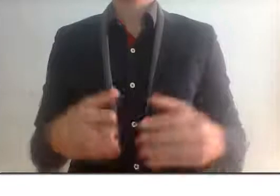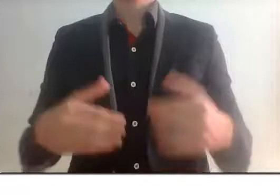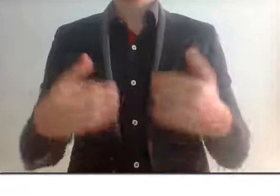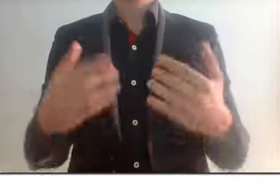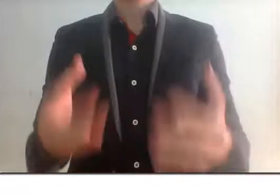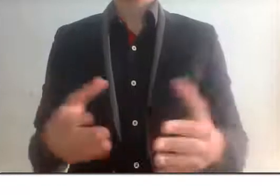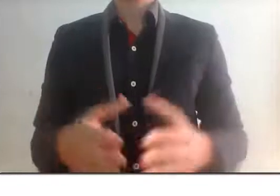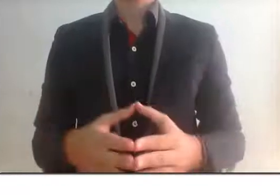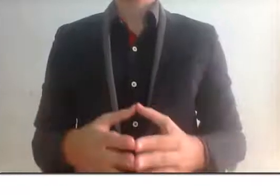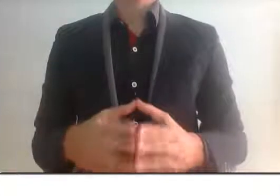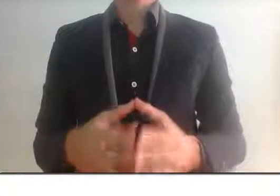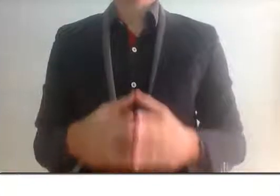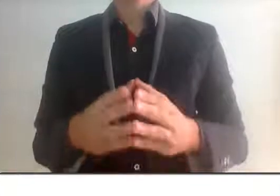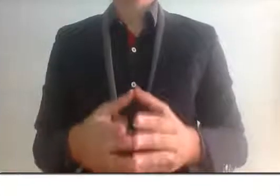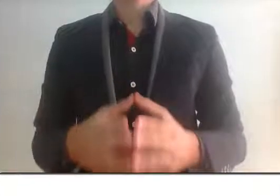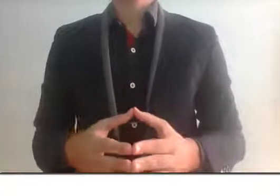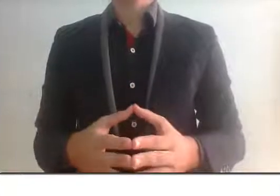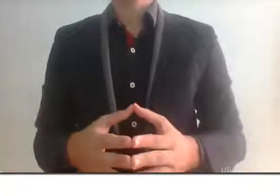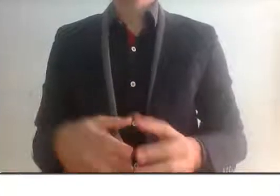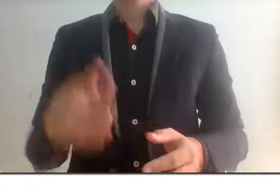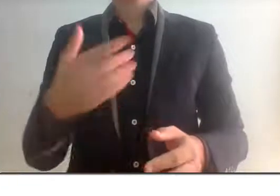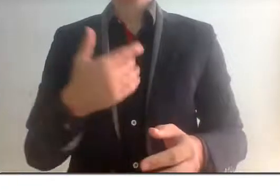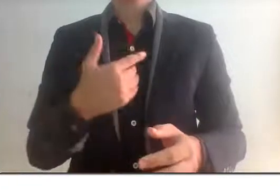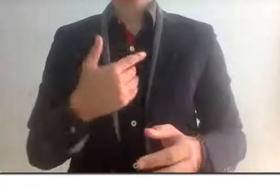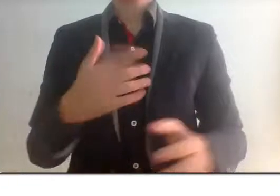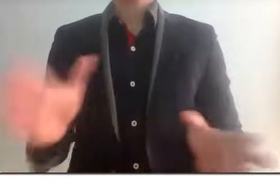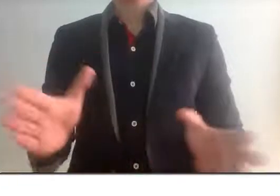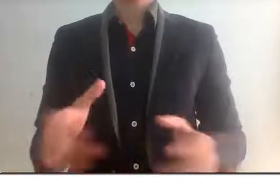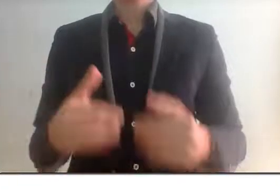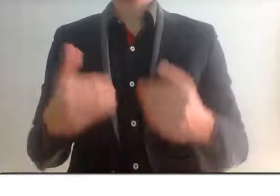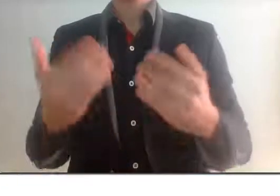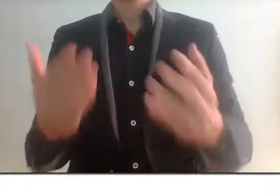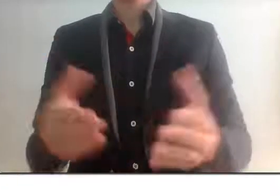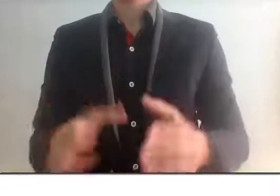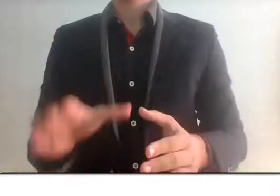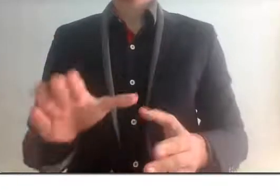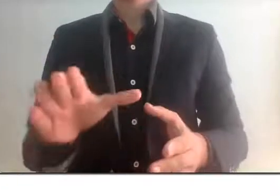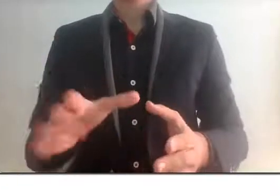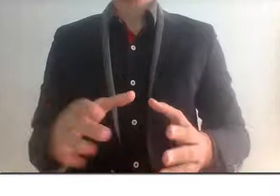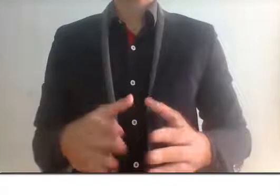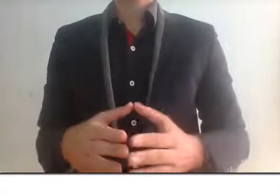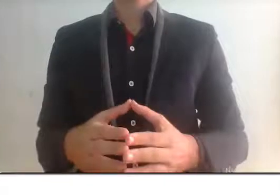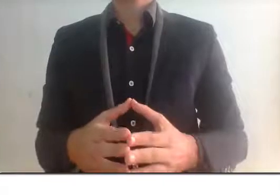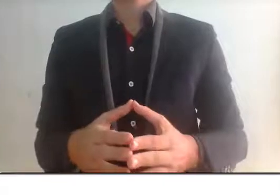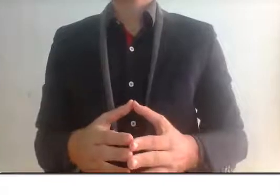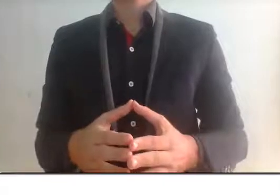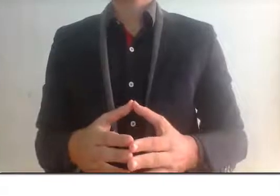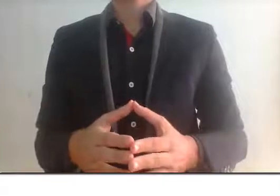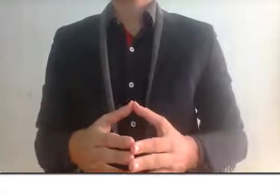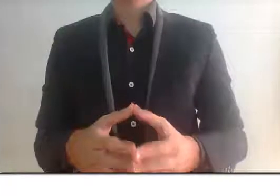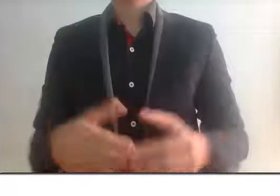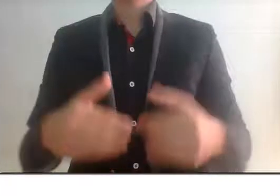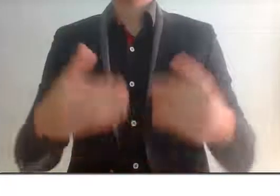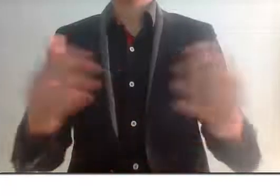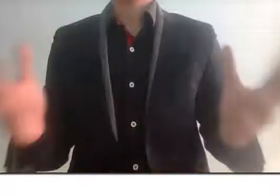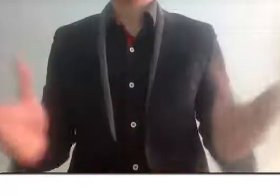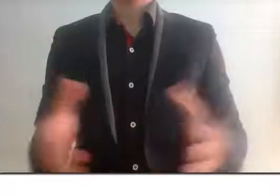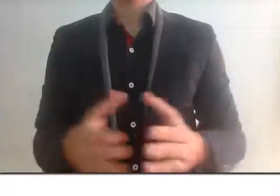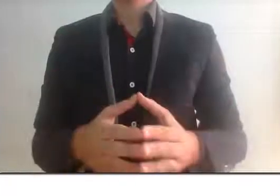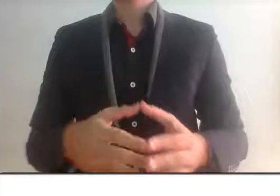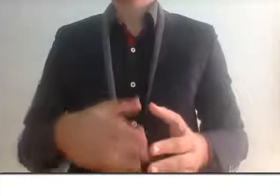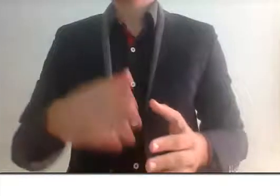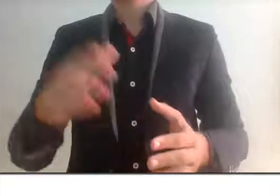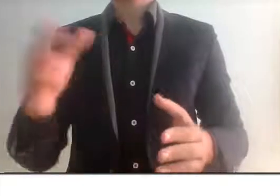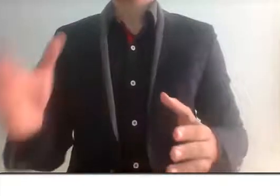políticos y empresarios que estaban involucrados con ellos. Y esto no me lo inventé yo. Le repito, ustedes pueden ir a buscar a su buscador